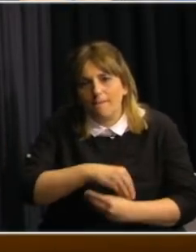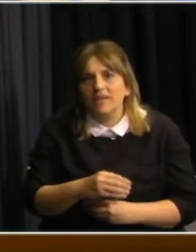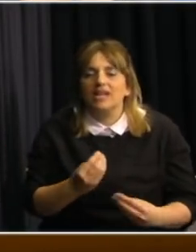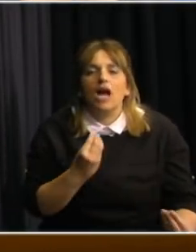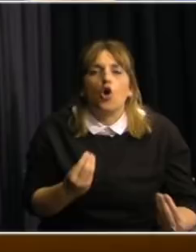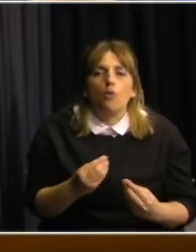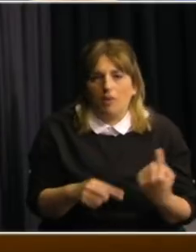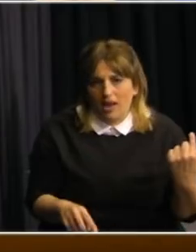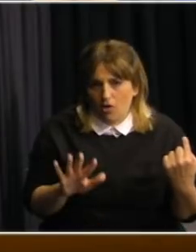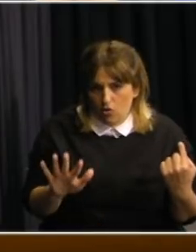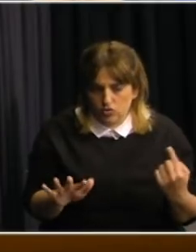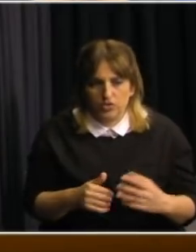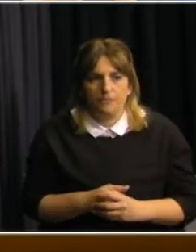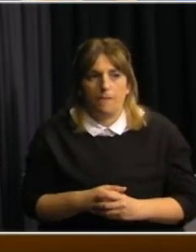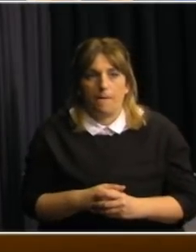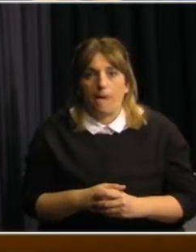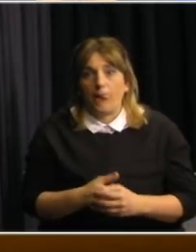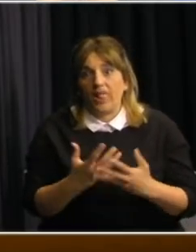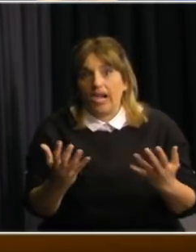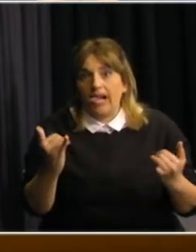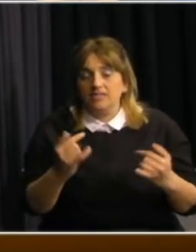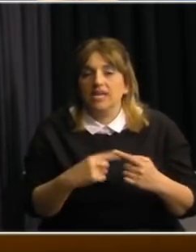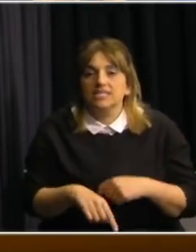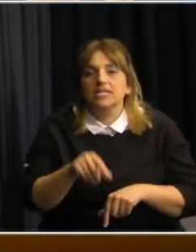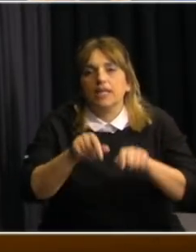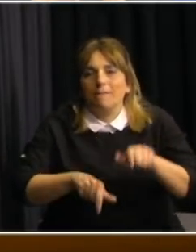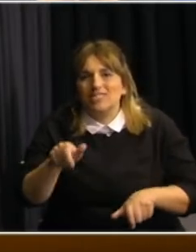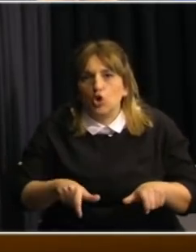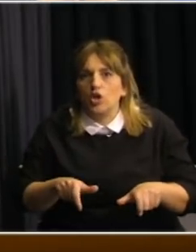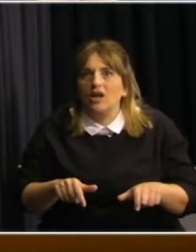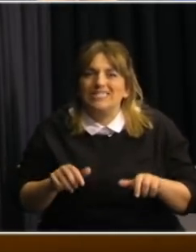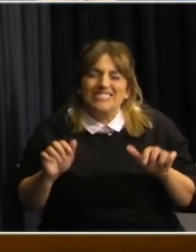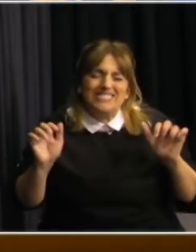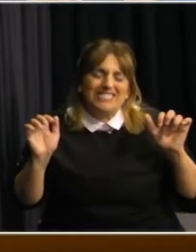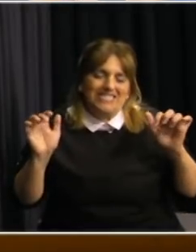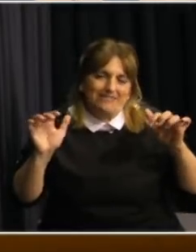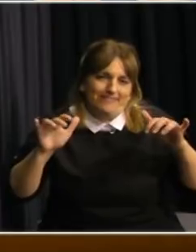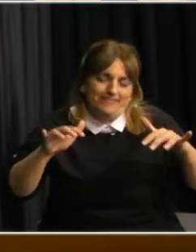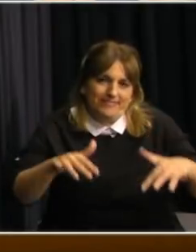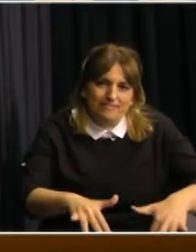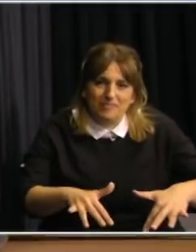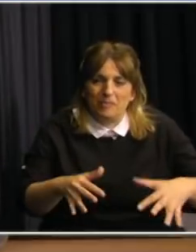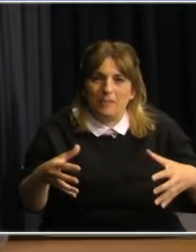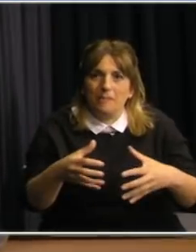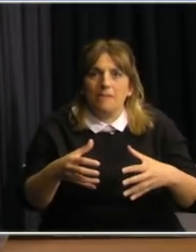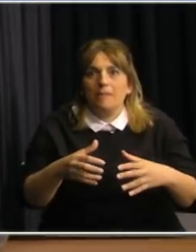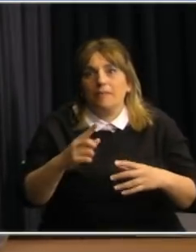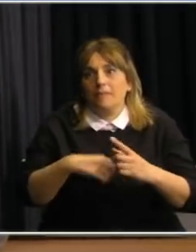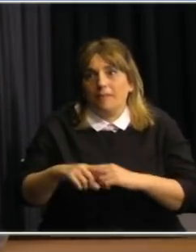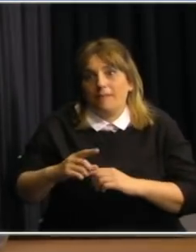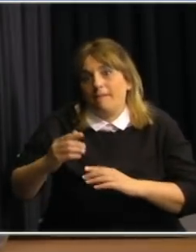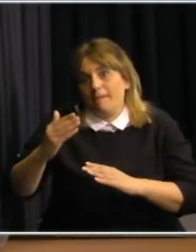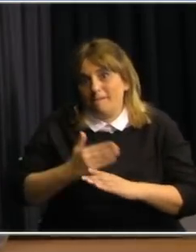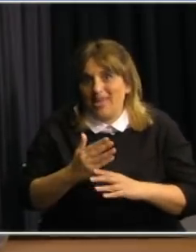las medidas correctas. Si hay aglomeraciones de gente en espacios públicos el riego menor que si son en espacios privados